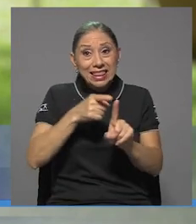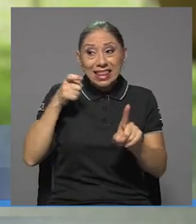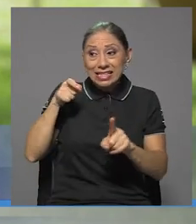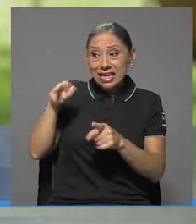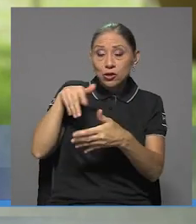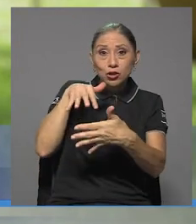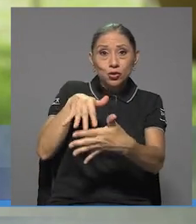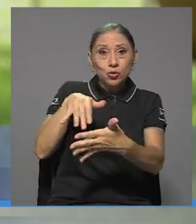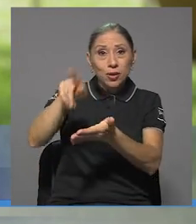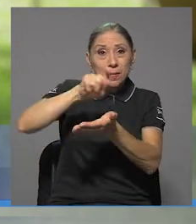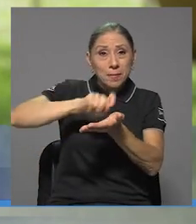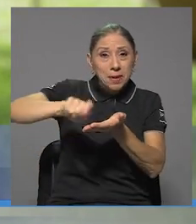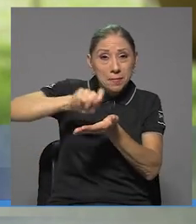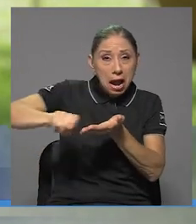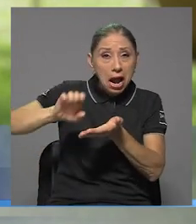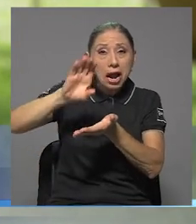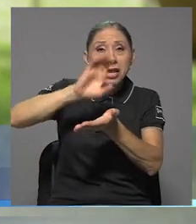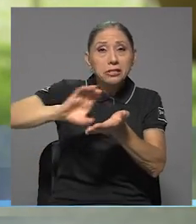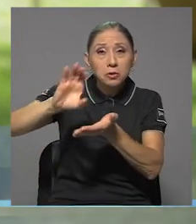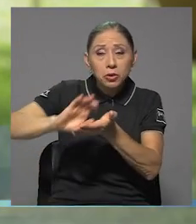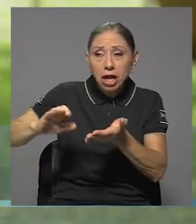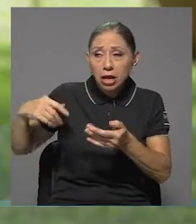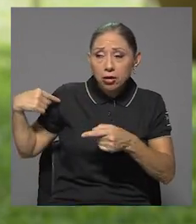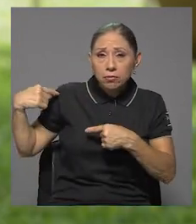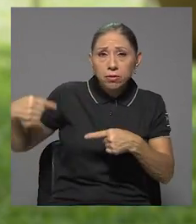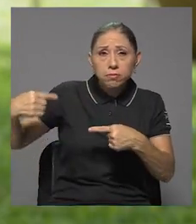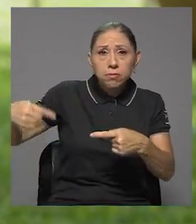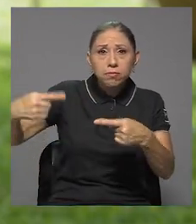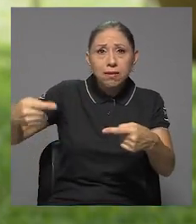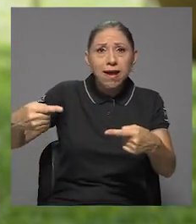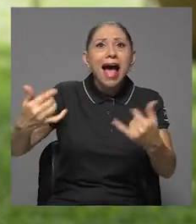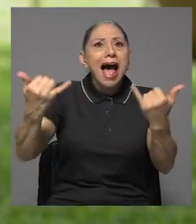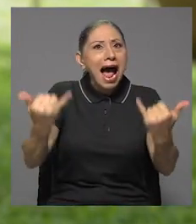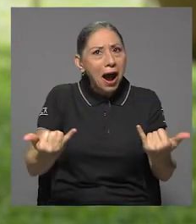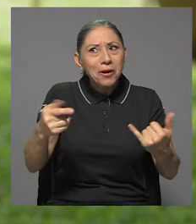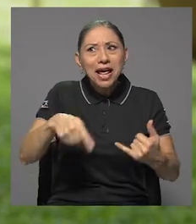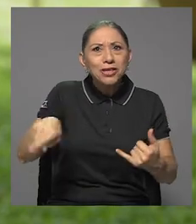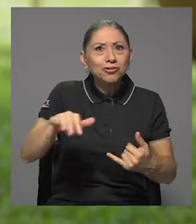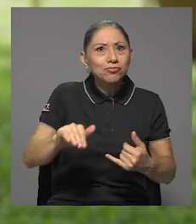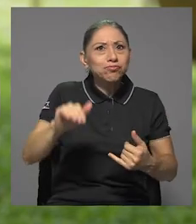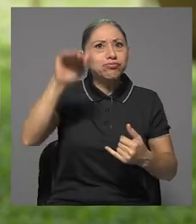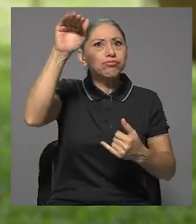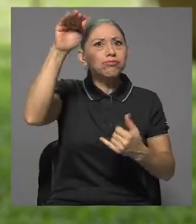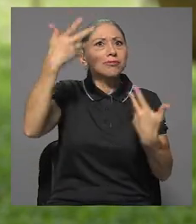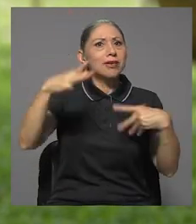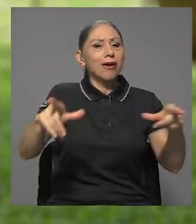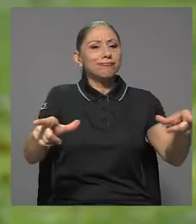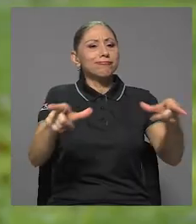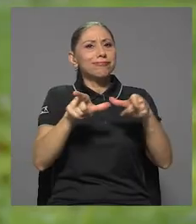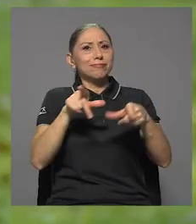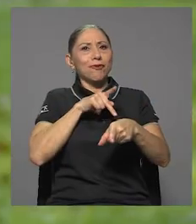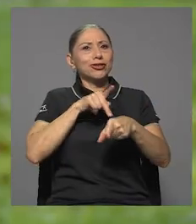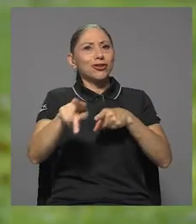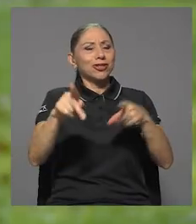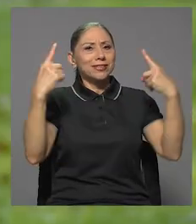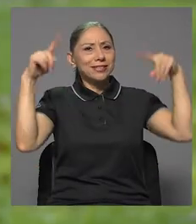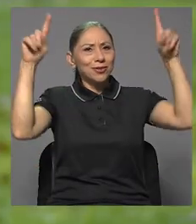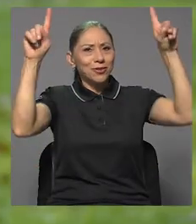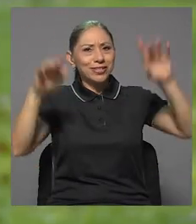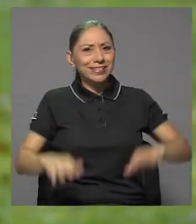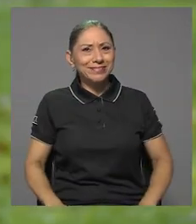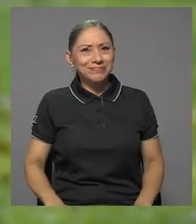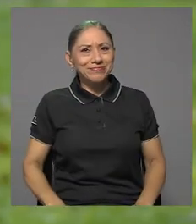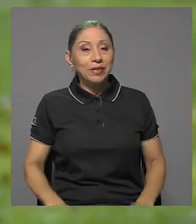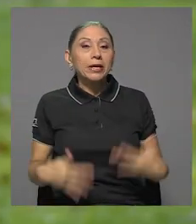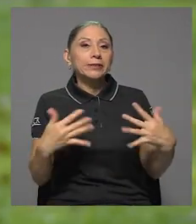primaria han participado en las ferias y hoy se encuentran desarrollando diferentes profesiones de manera muy exitosa. Bueno, María Marta, pues